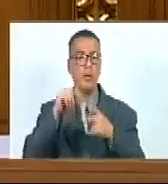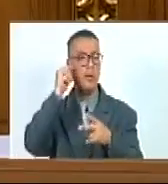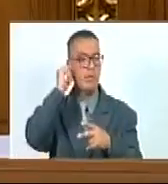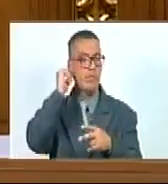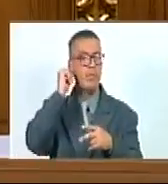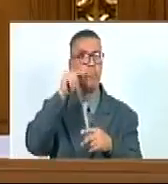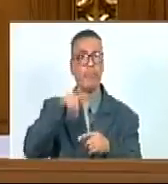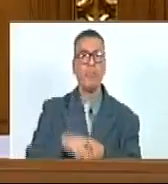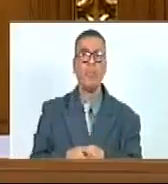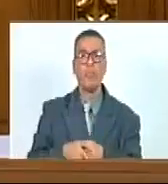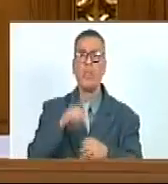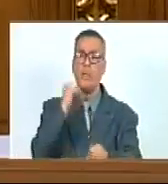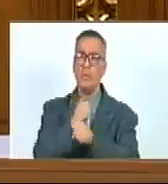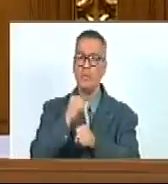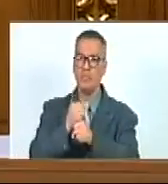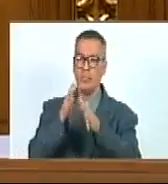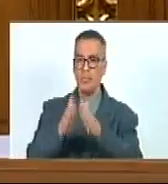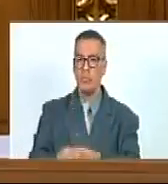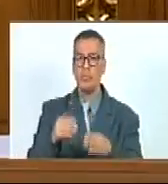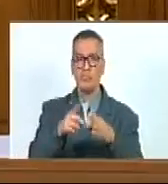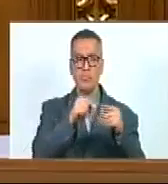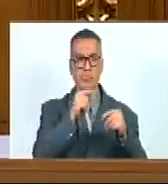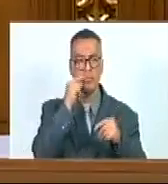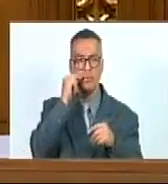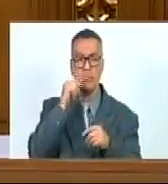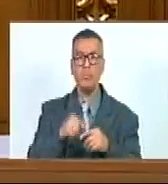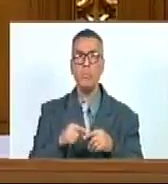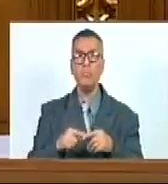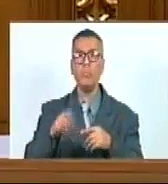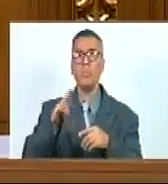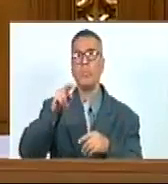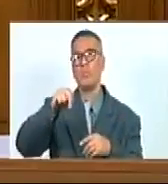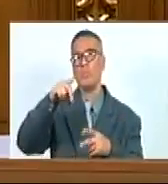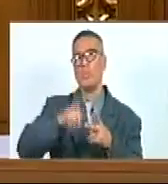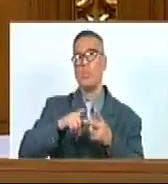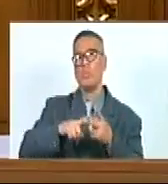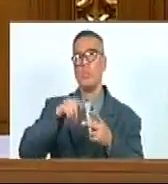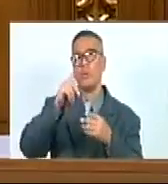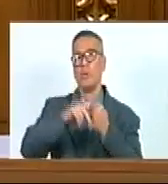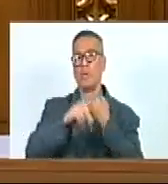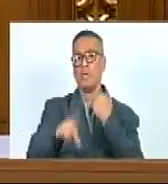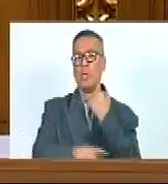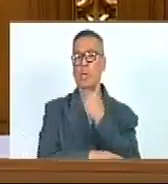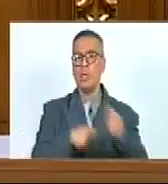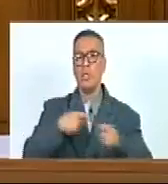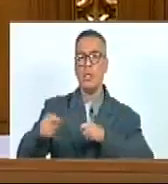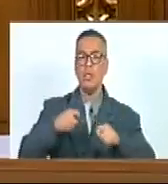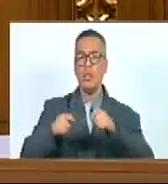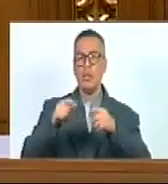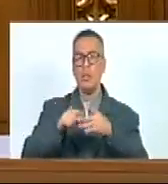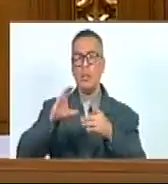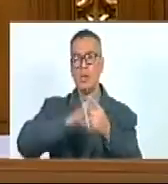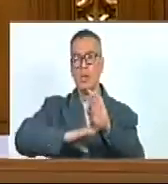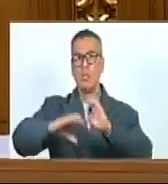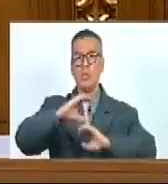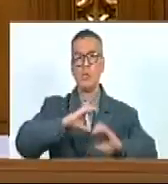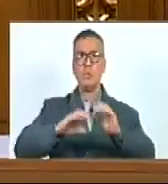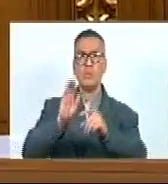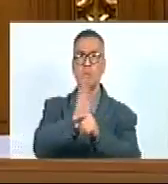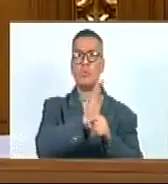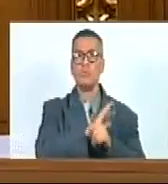mujeres Trabajadores Trabajadoras Del Minet De Imparque De los Movimientos Ecosocialistas De